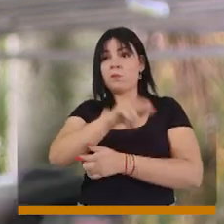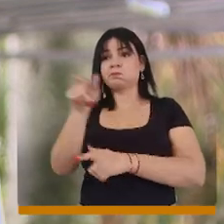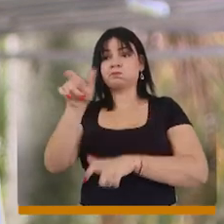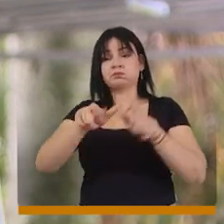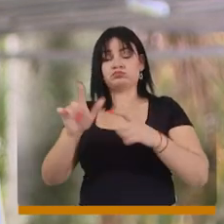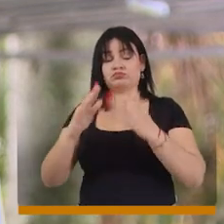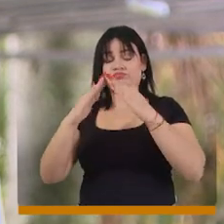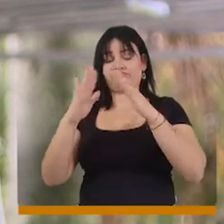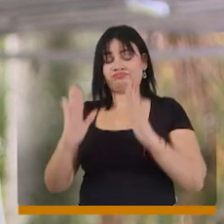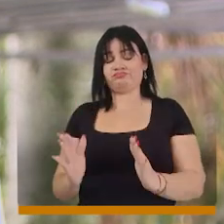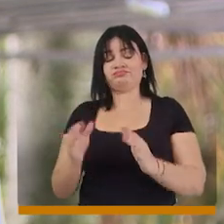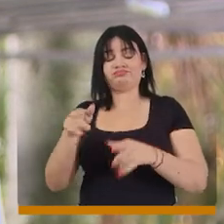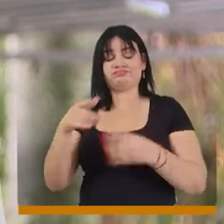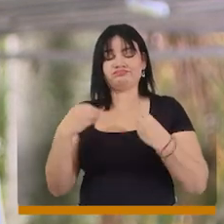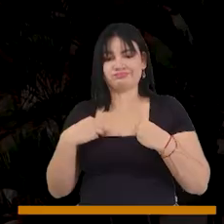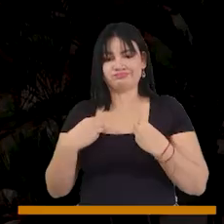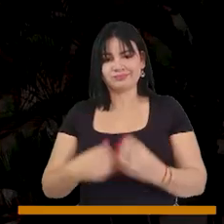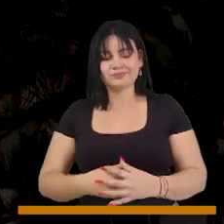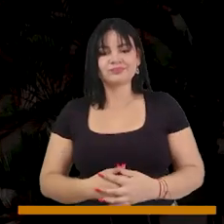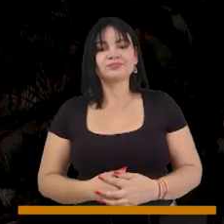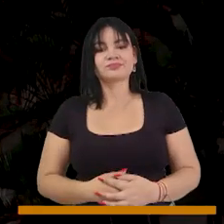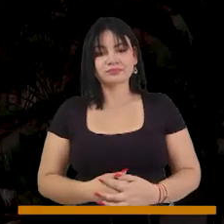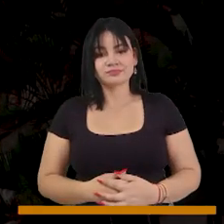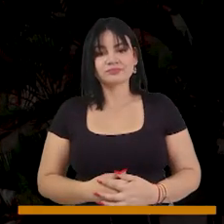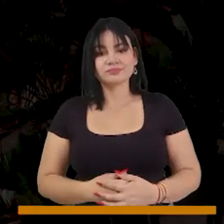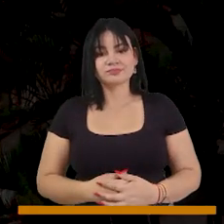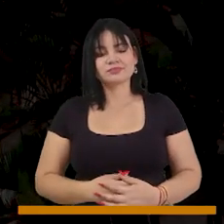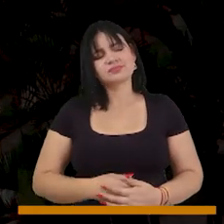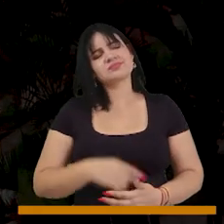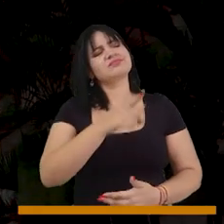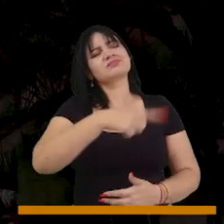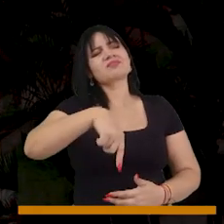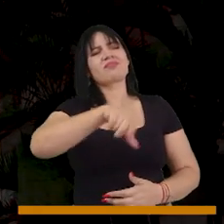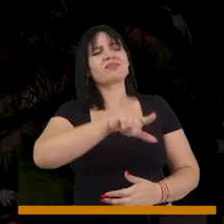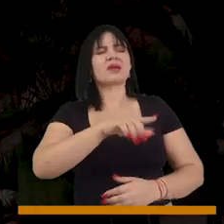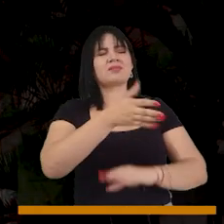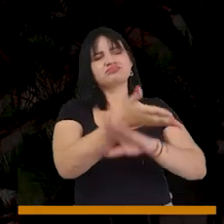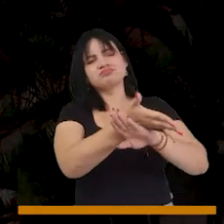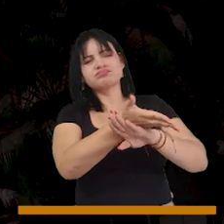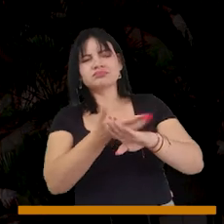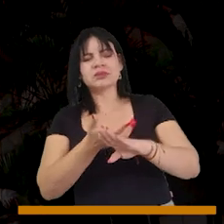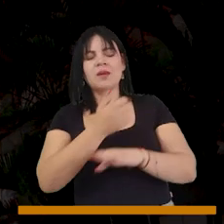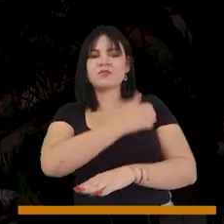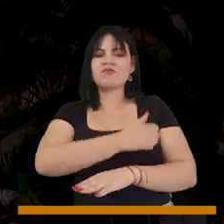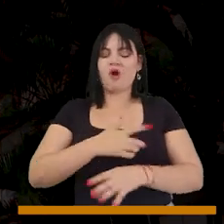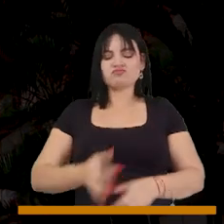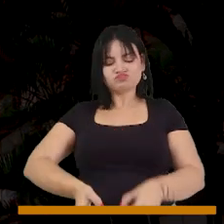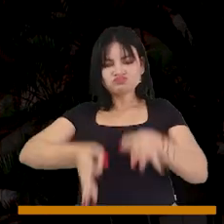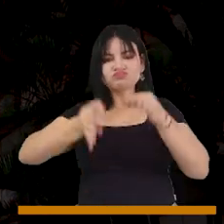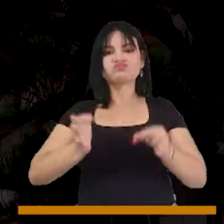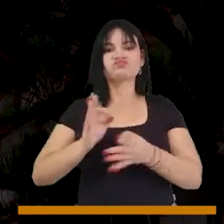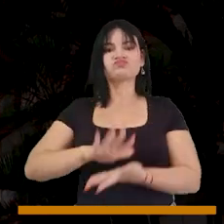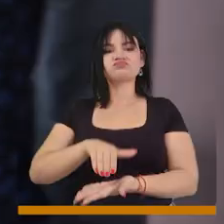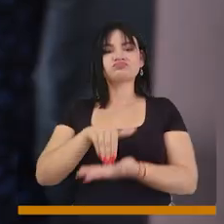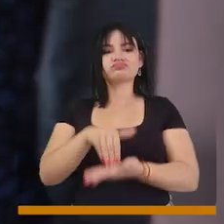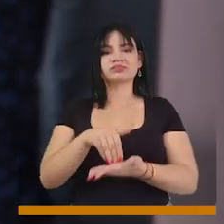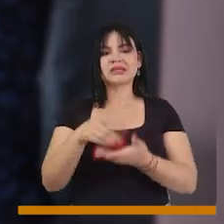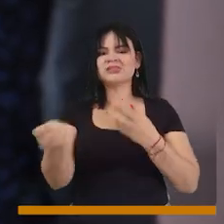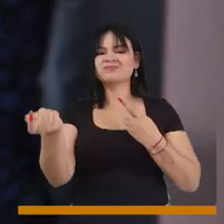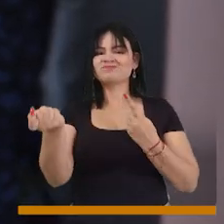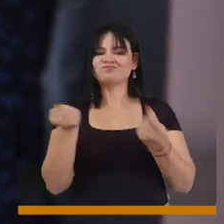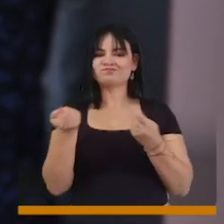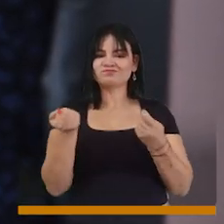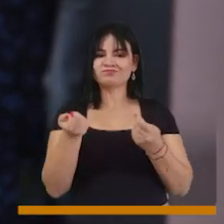a estos residentes del sector. Estamos solicitando que de una manera contundente se controle la